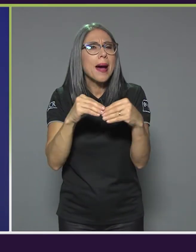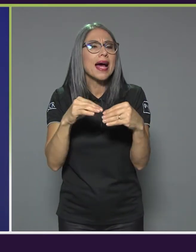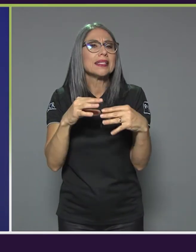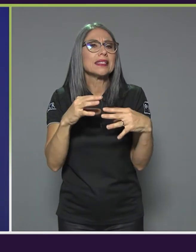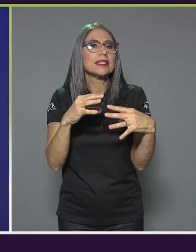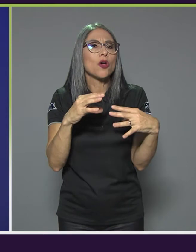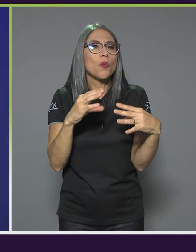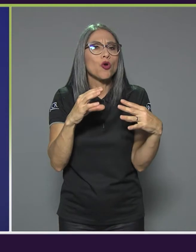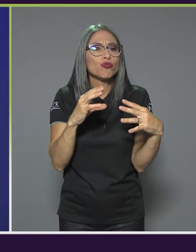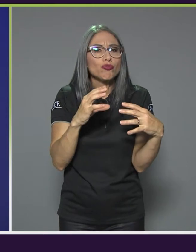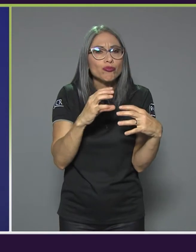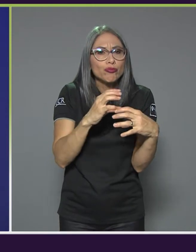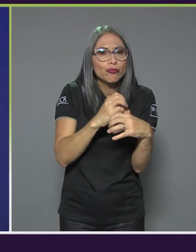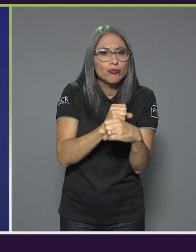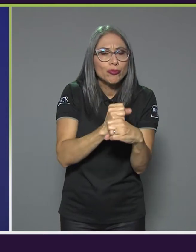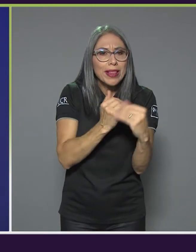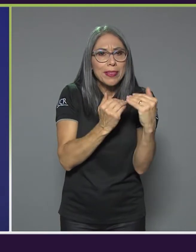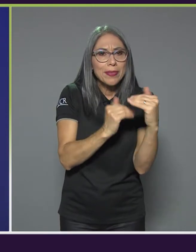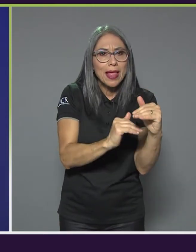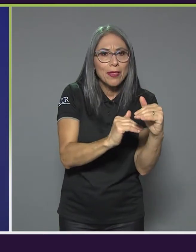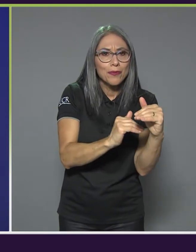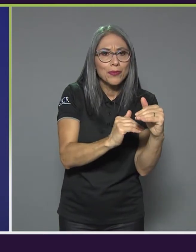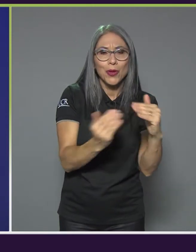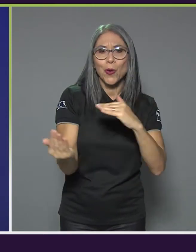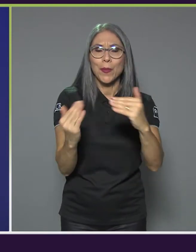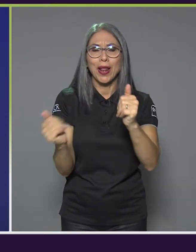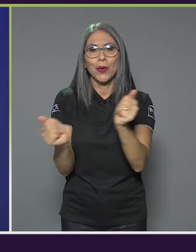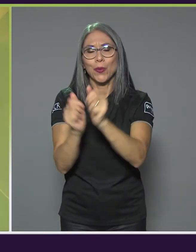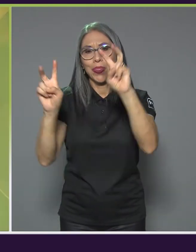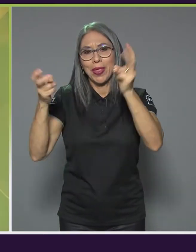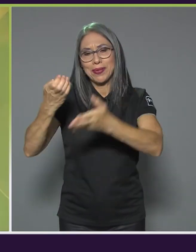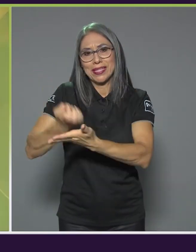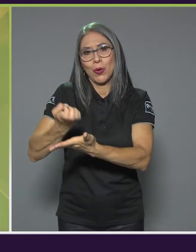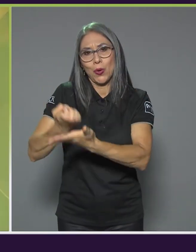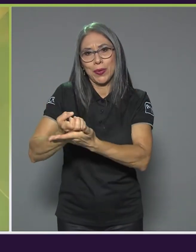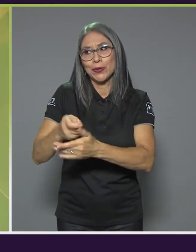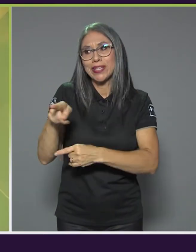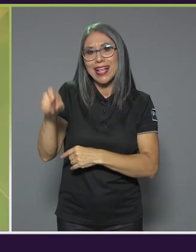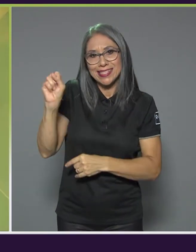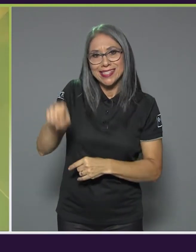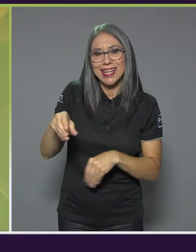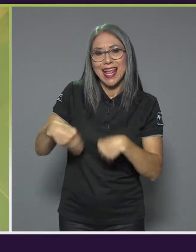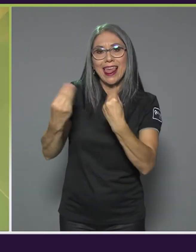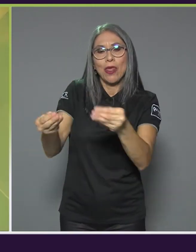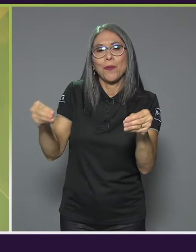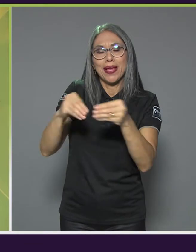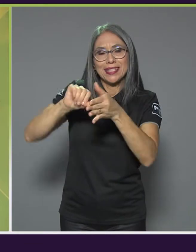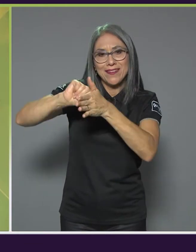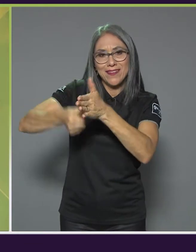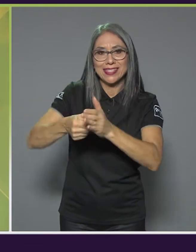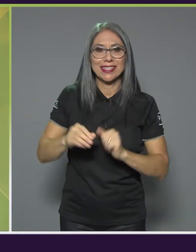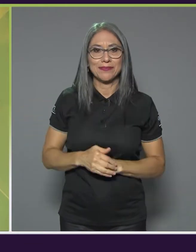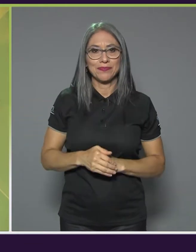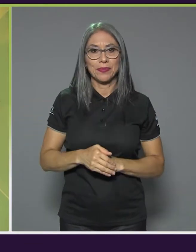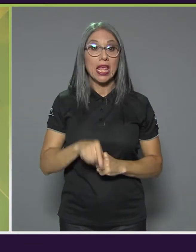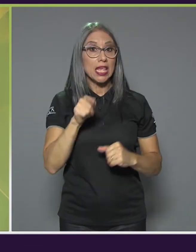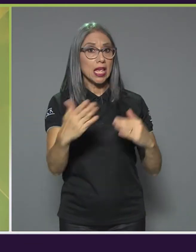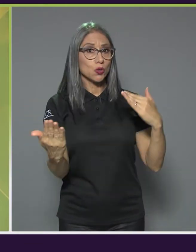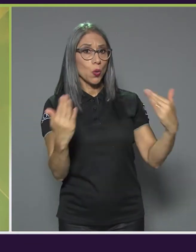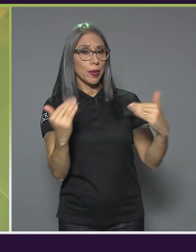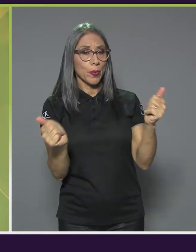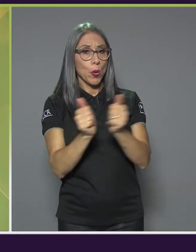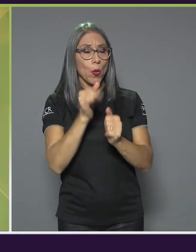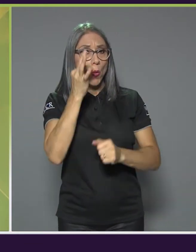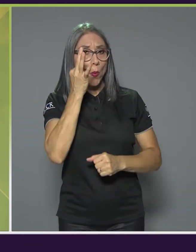económicos, que son los que él sí le ha dado más énfasis en su programa de gobierno. Y Stuart, con respecto a José María Figuérez, ¿cuáles son